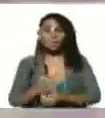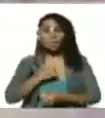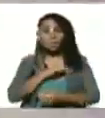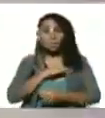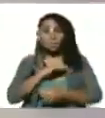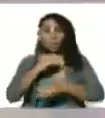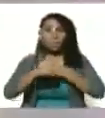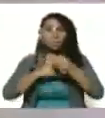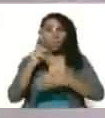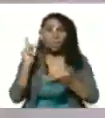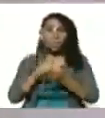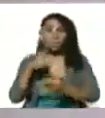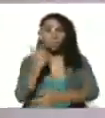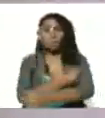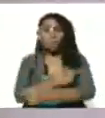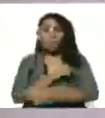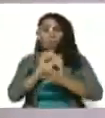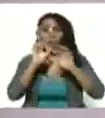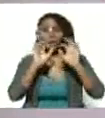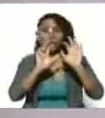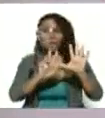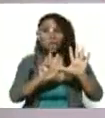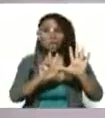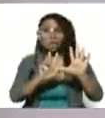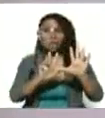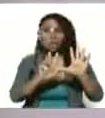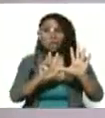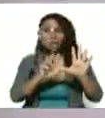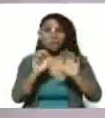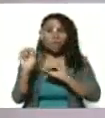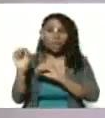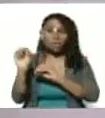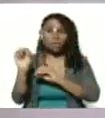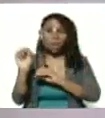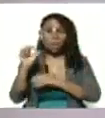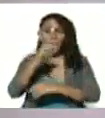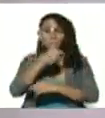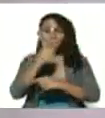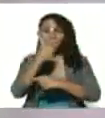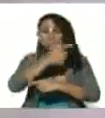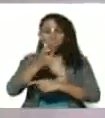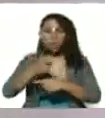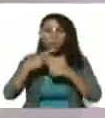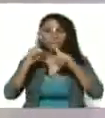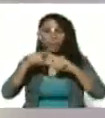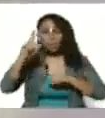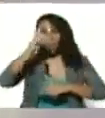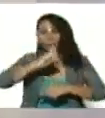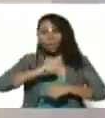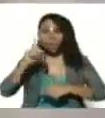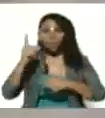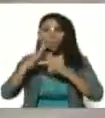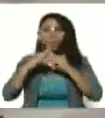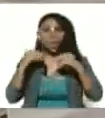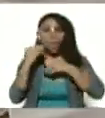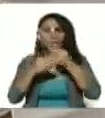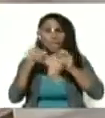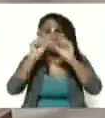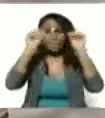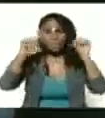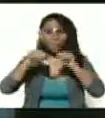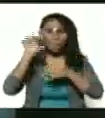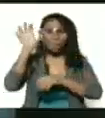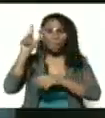llegado a vacunar casi 800 ciudadanos de diferentes edades todos a través del sistema